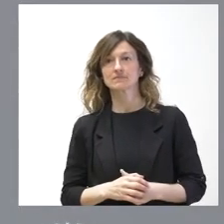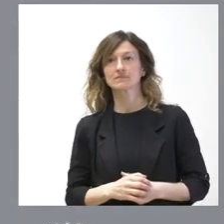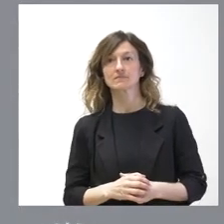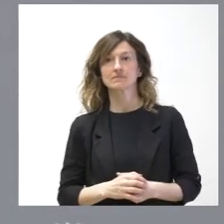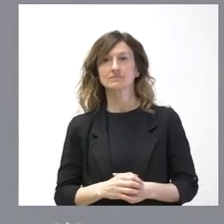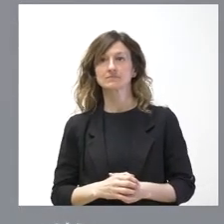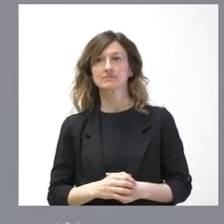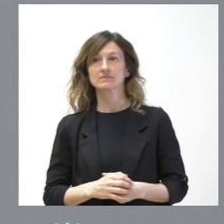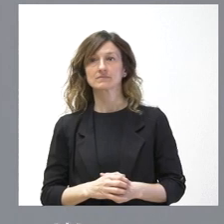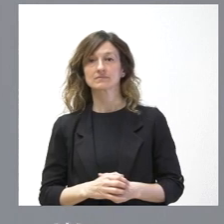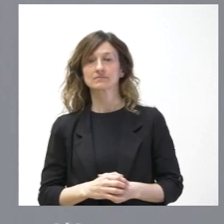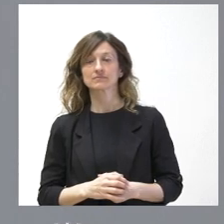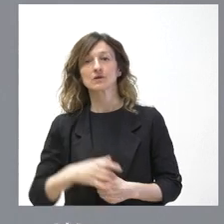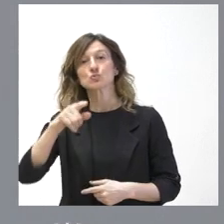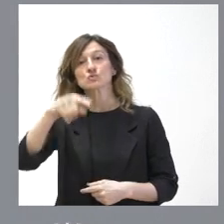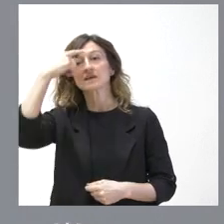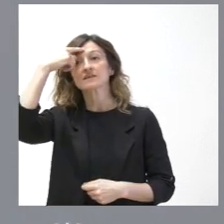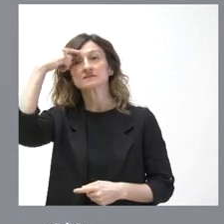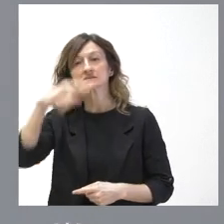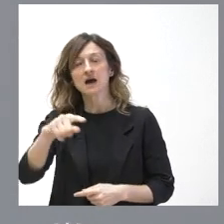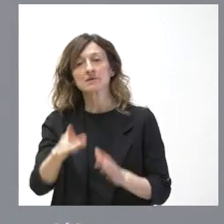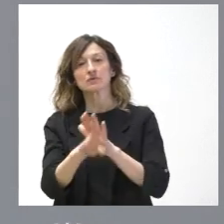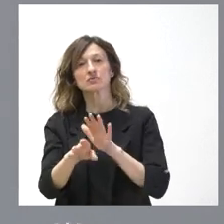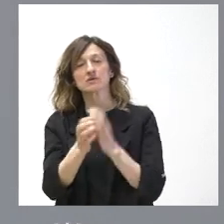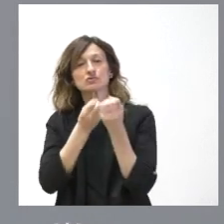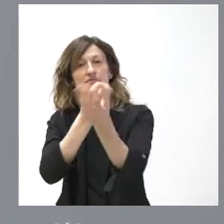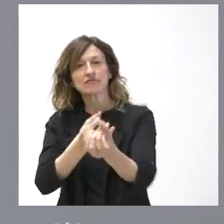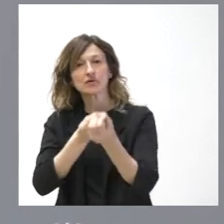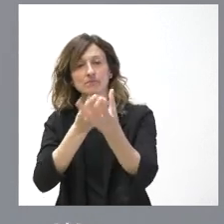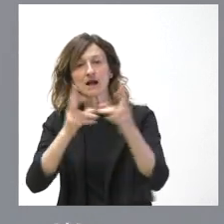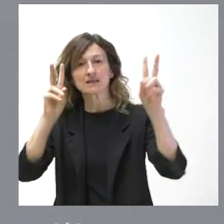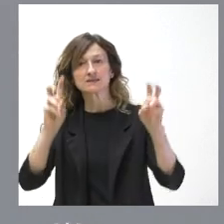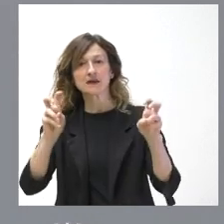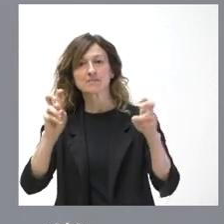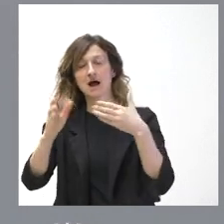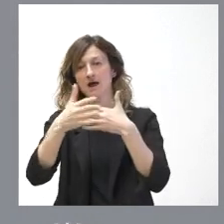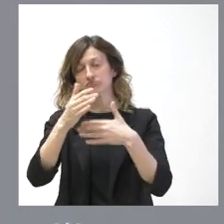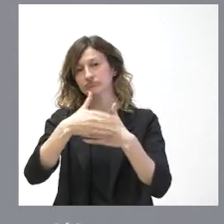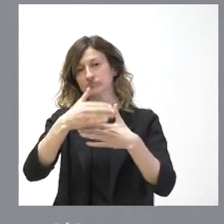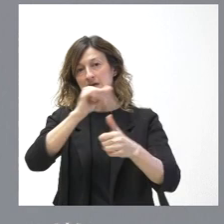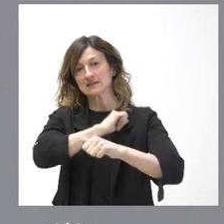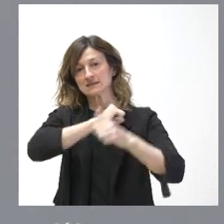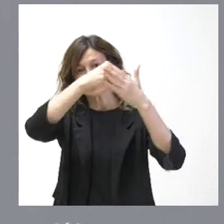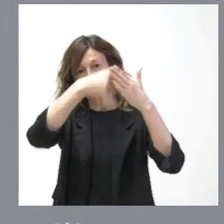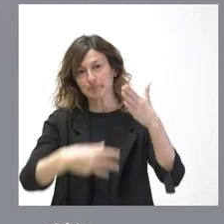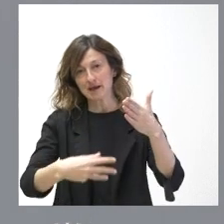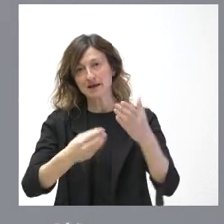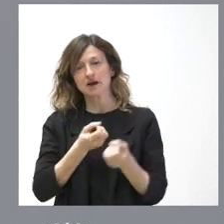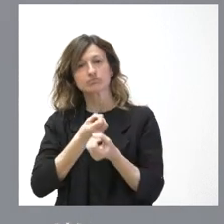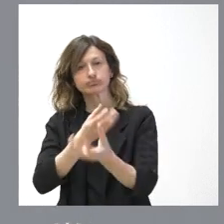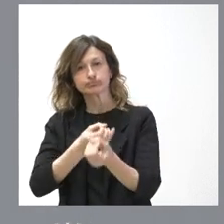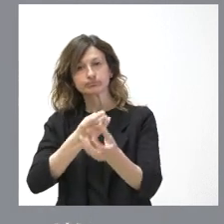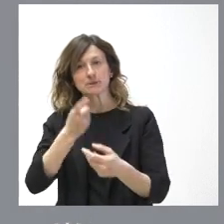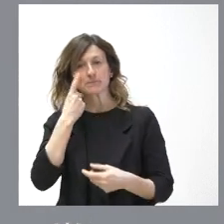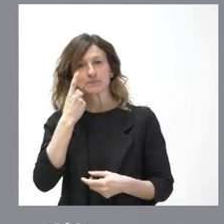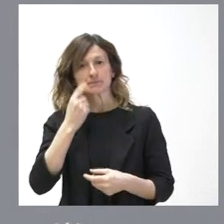Pues, como saben ustedes, nosotros seguimos informando periódicamente sobre las listas de espera, incluso con una mayor información periódica de la que hace